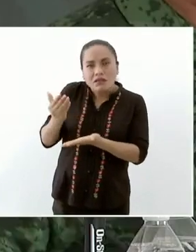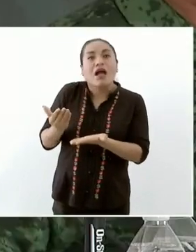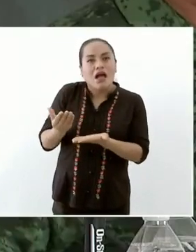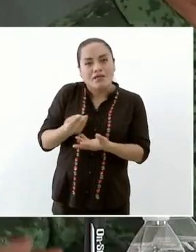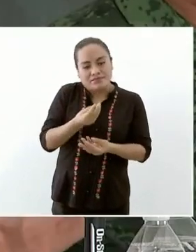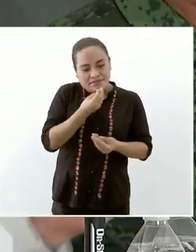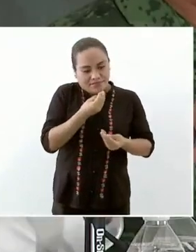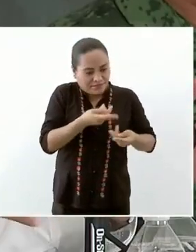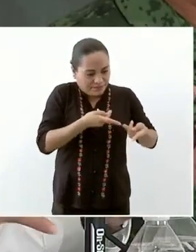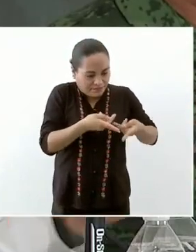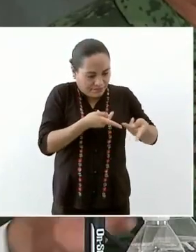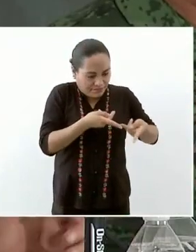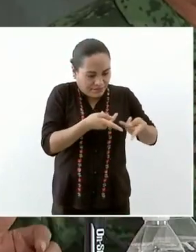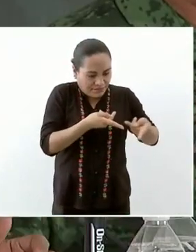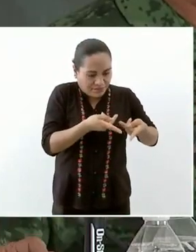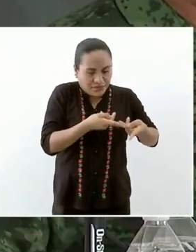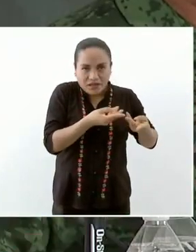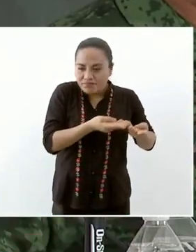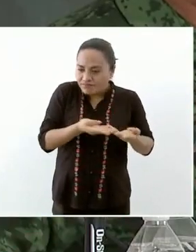entre todos